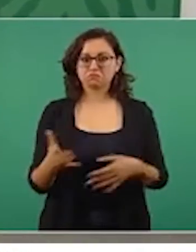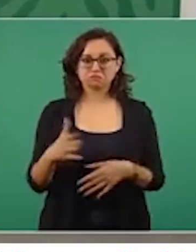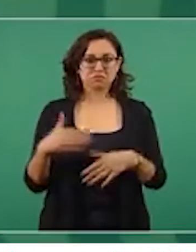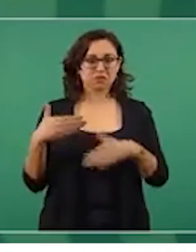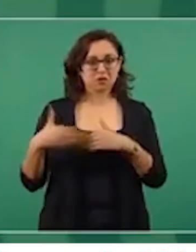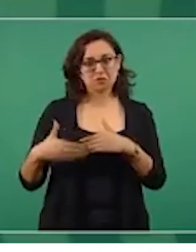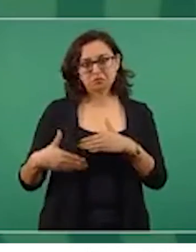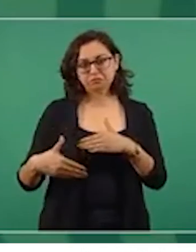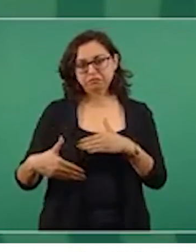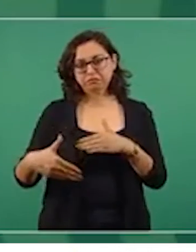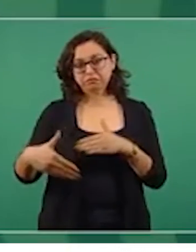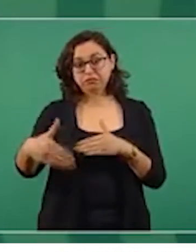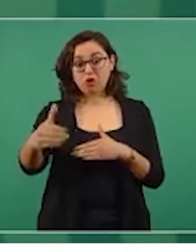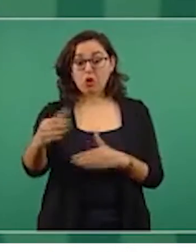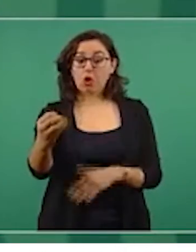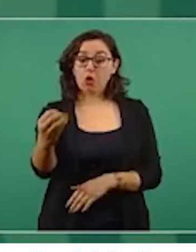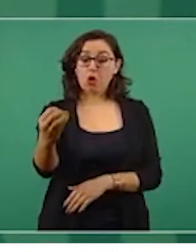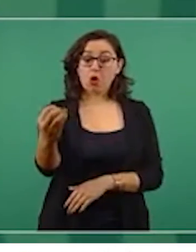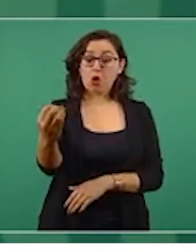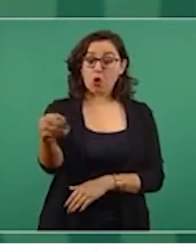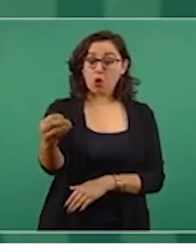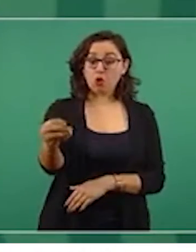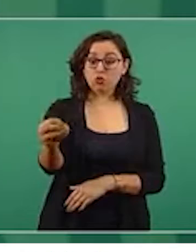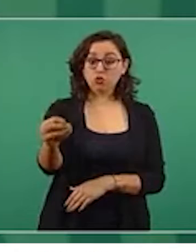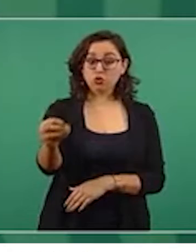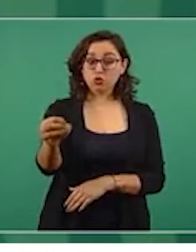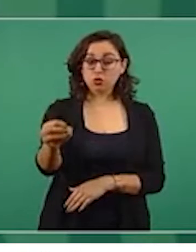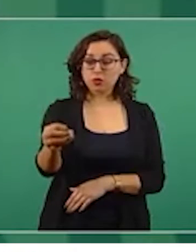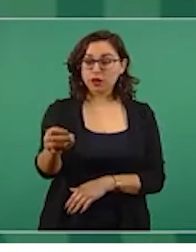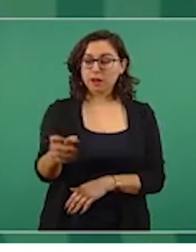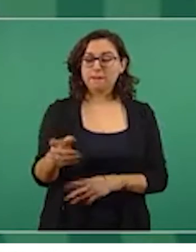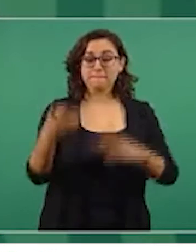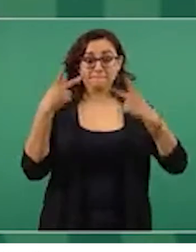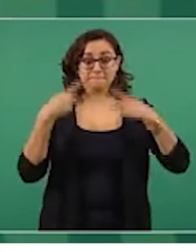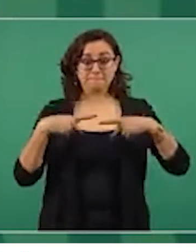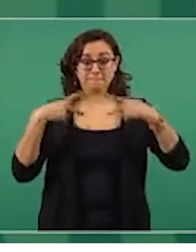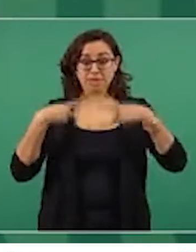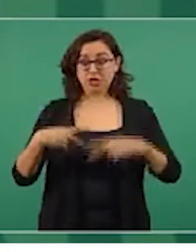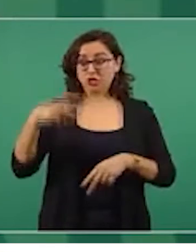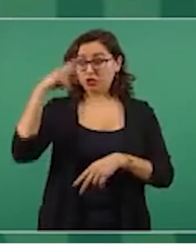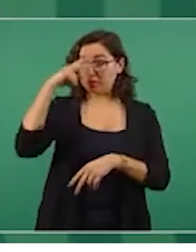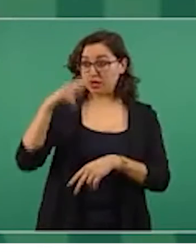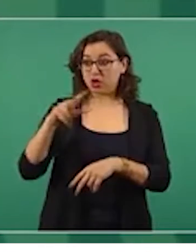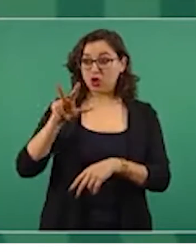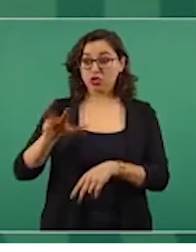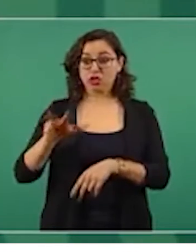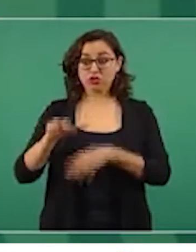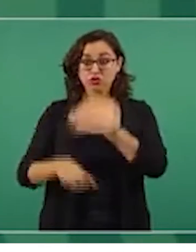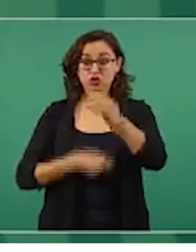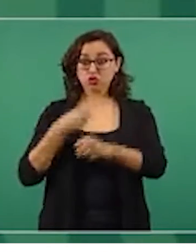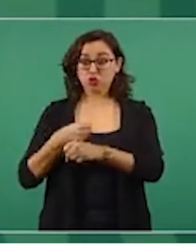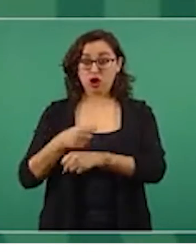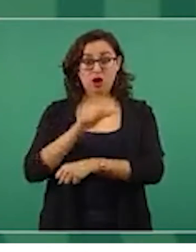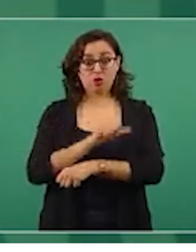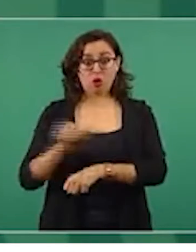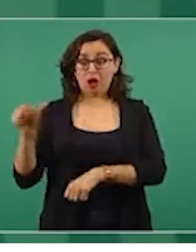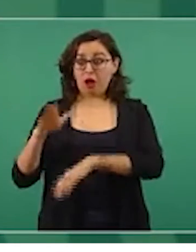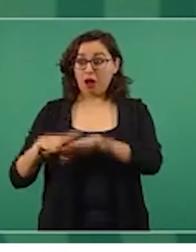tengamos vacunados a todos los mayores de dieciocho años del país,